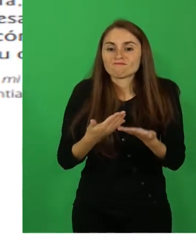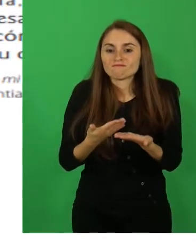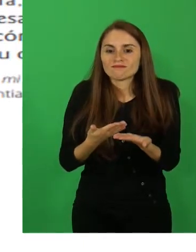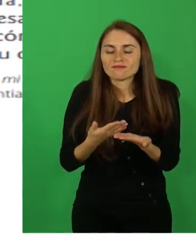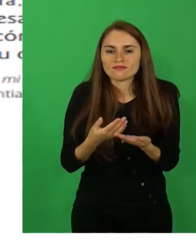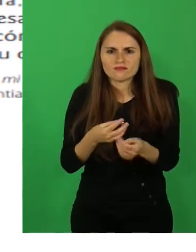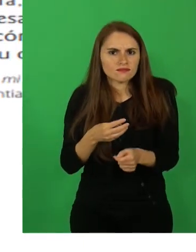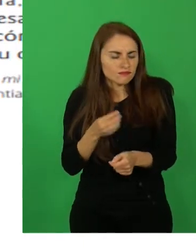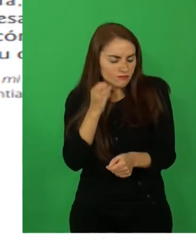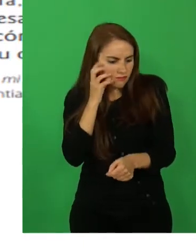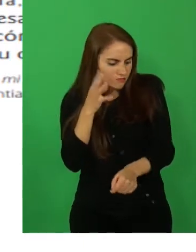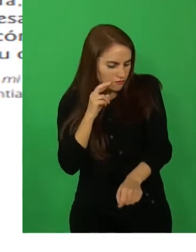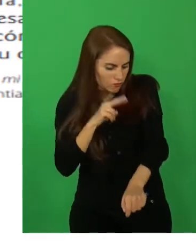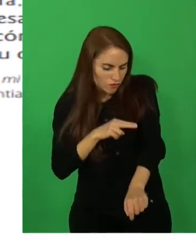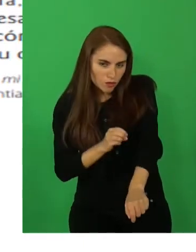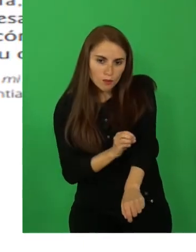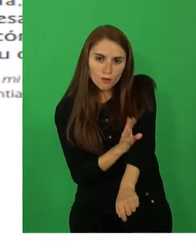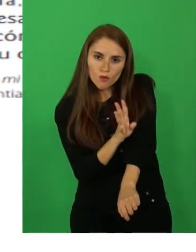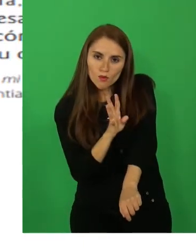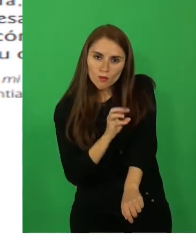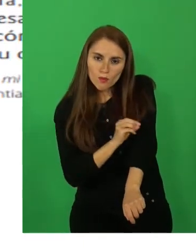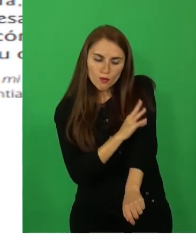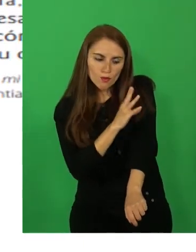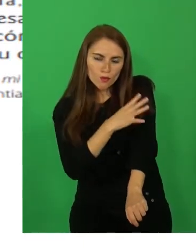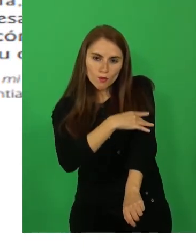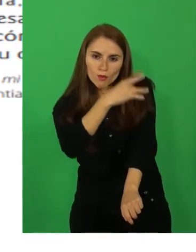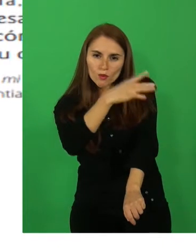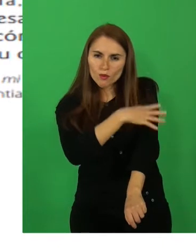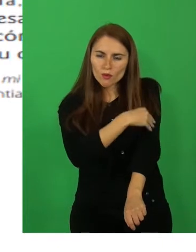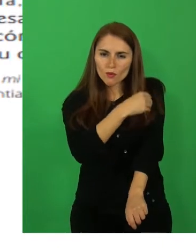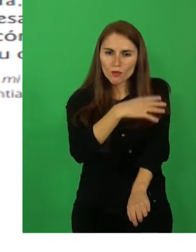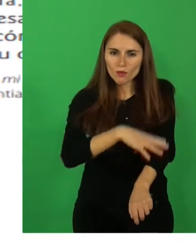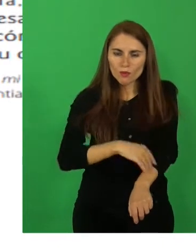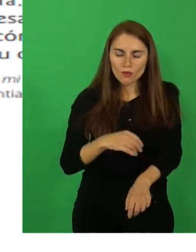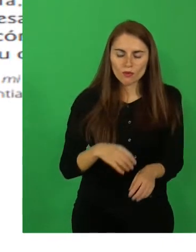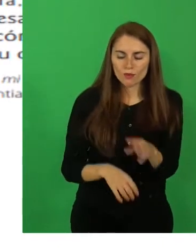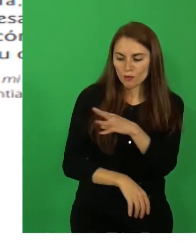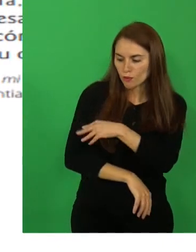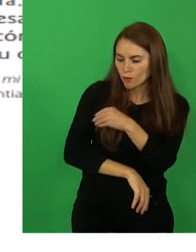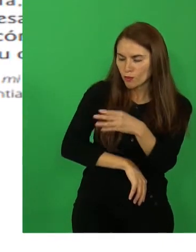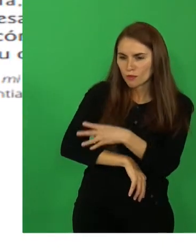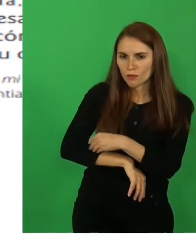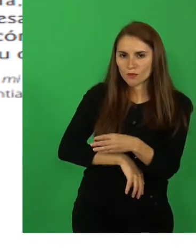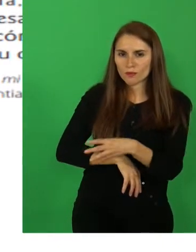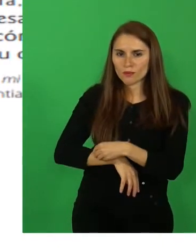comenzaron a salir plumas en los brazos.